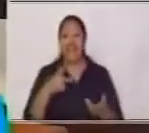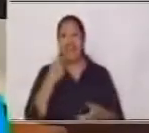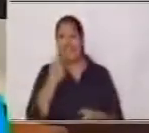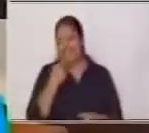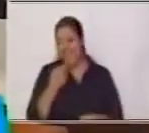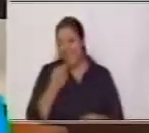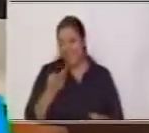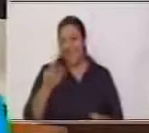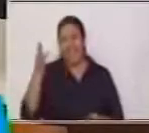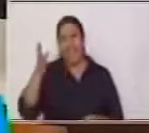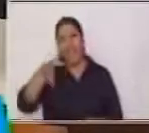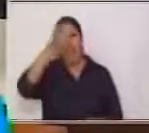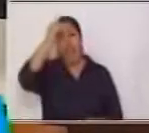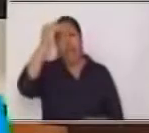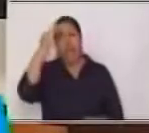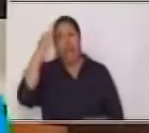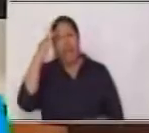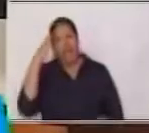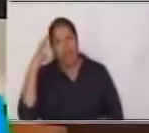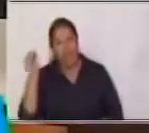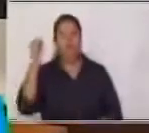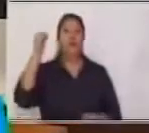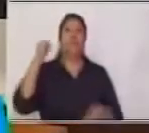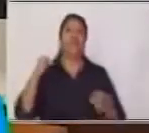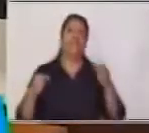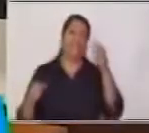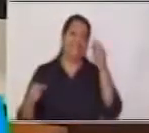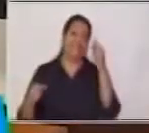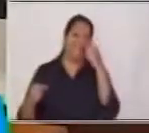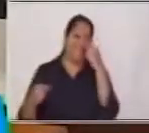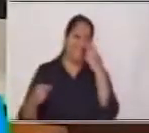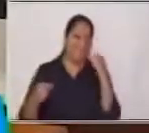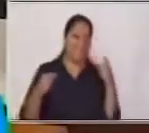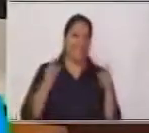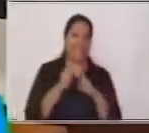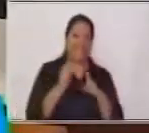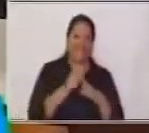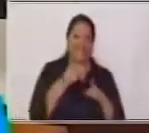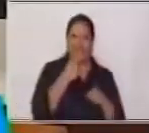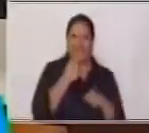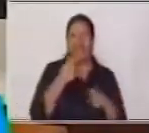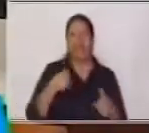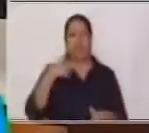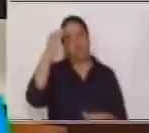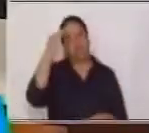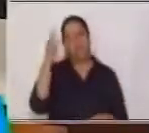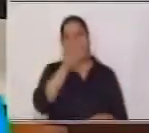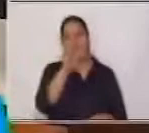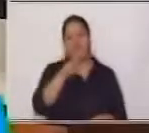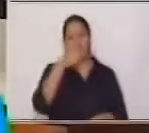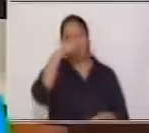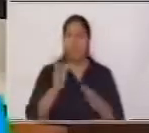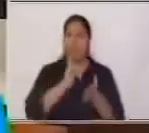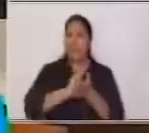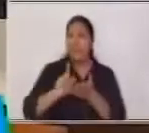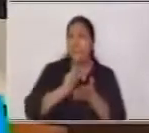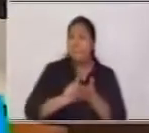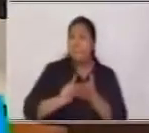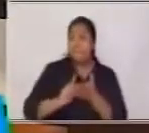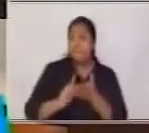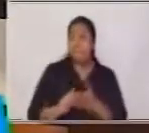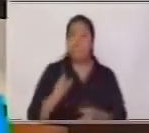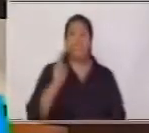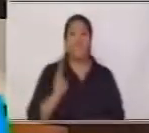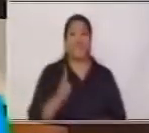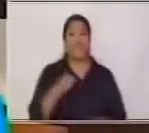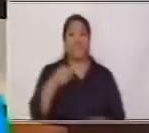Y aprendimos Chistes Yo sé que lo van a trabajar Con un adulto responsable Ahí también En donde ustedes estén Yo sé que sí Y como